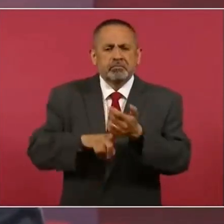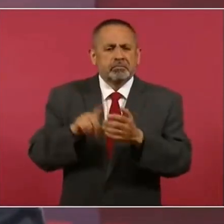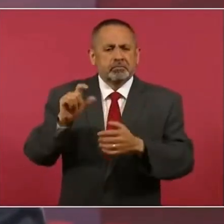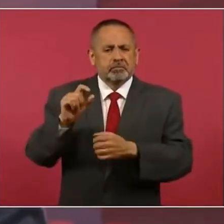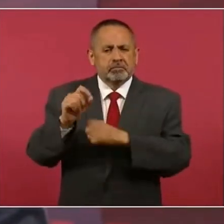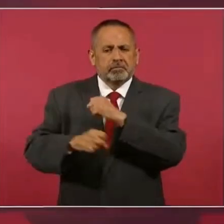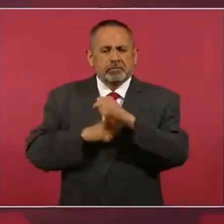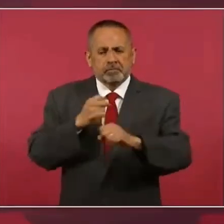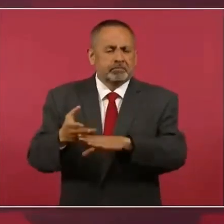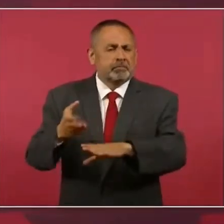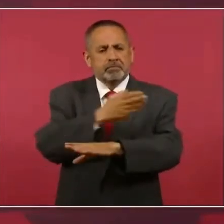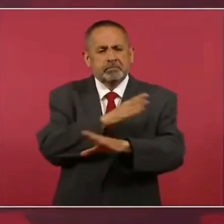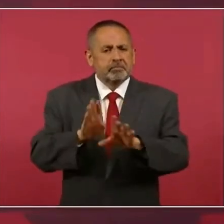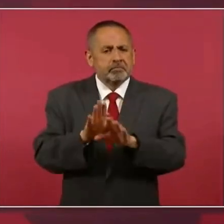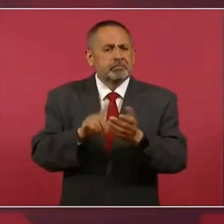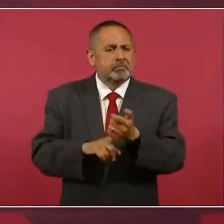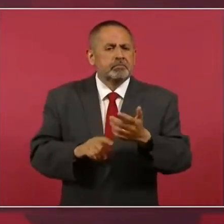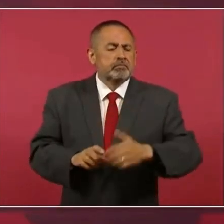de 20 años,